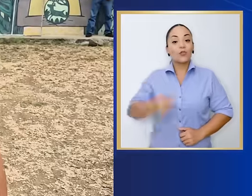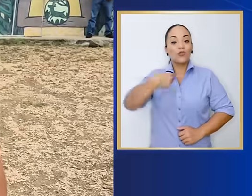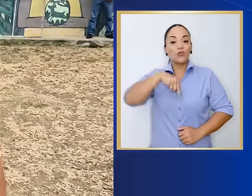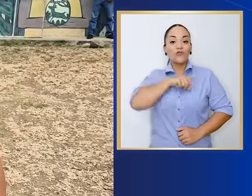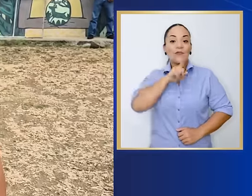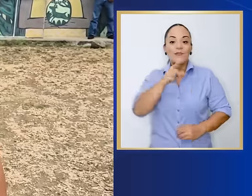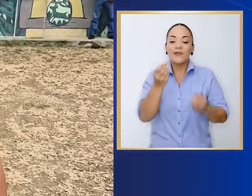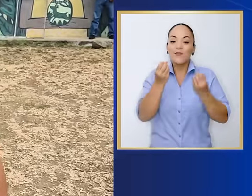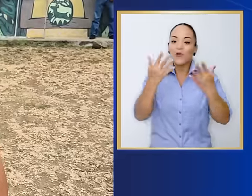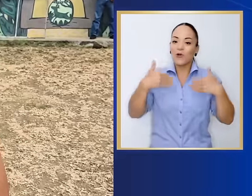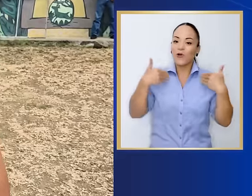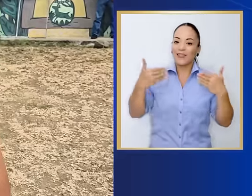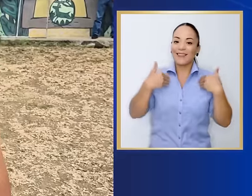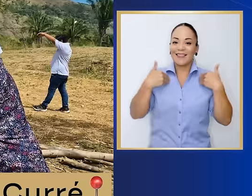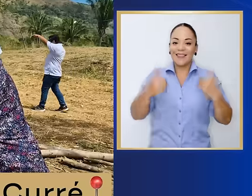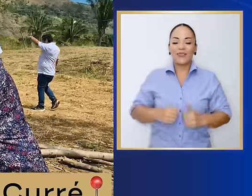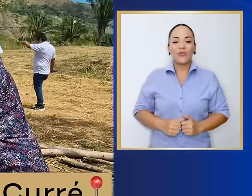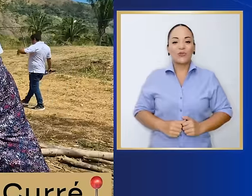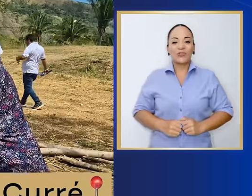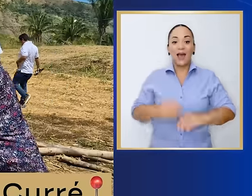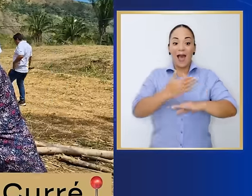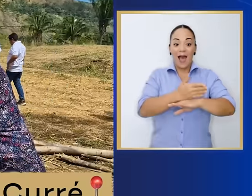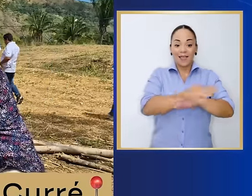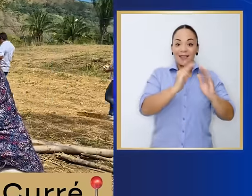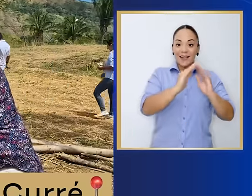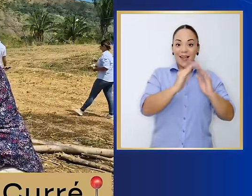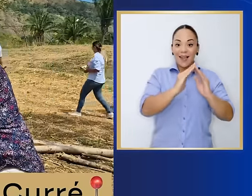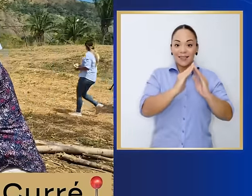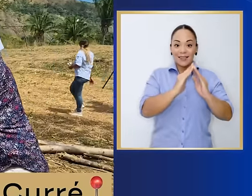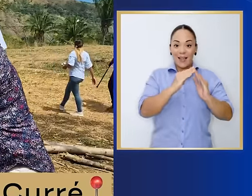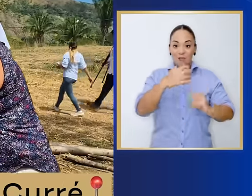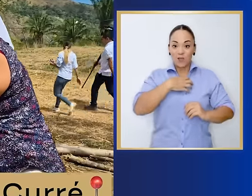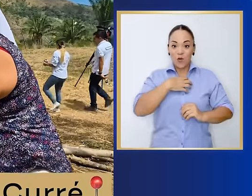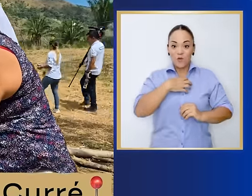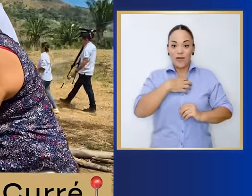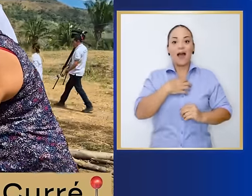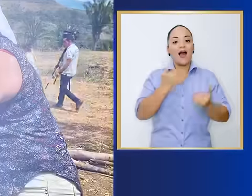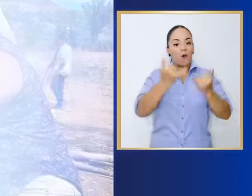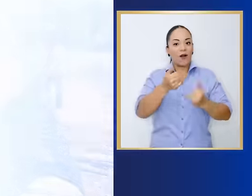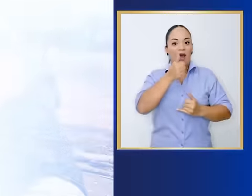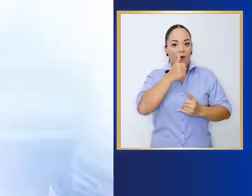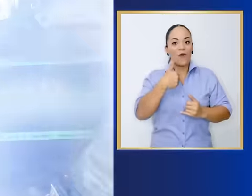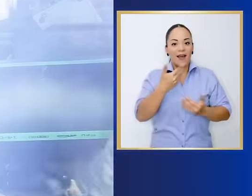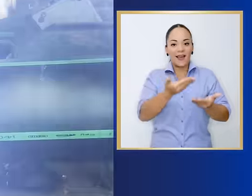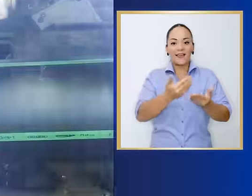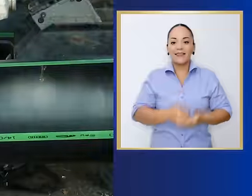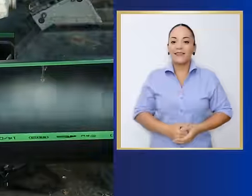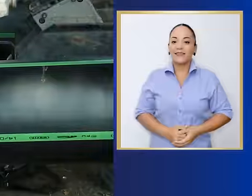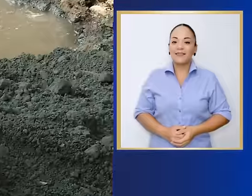Nosotros estamos muy contentos porque incluso antes de tener nuestra casita ya tenemos algo.